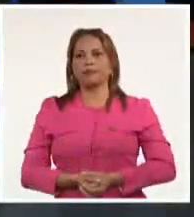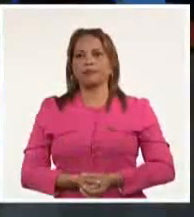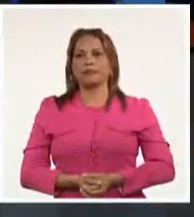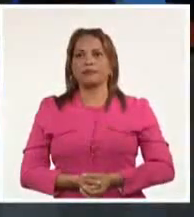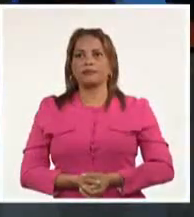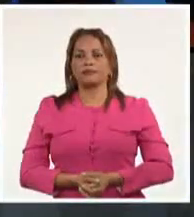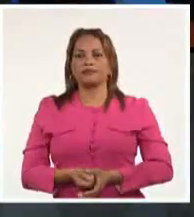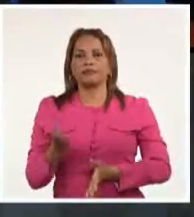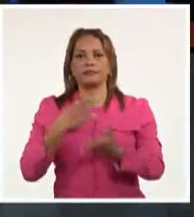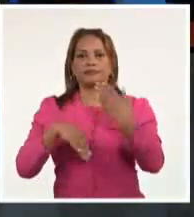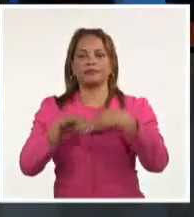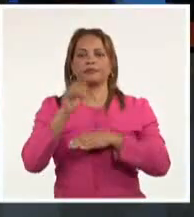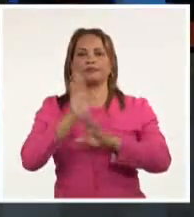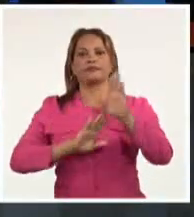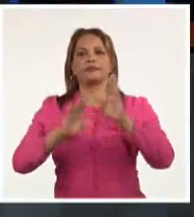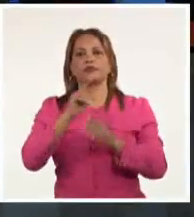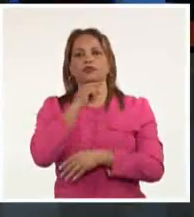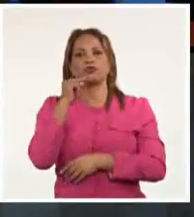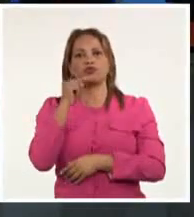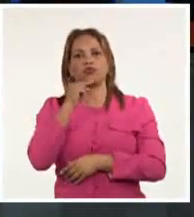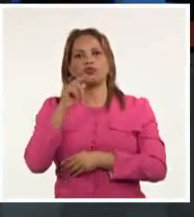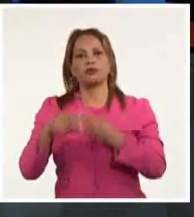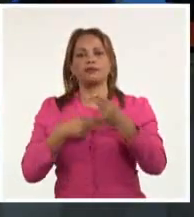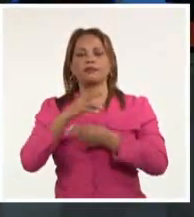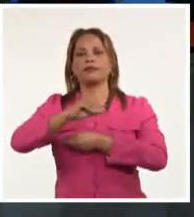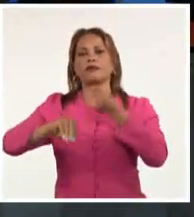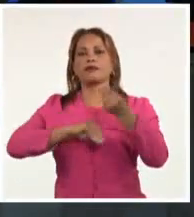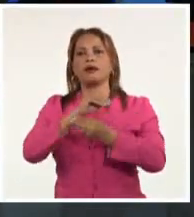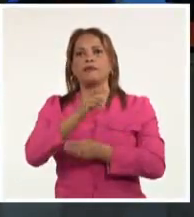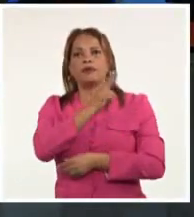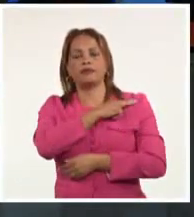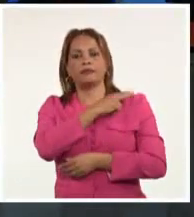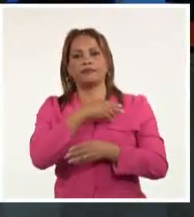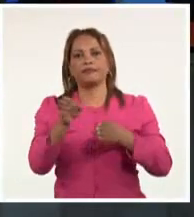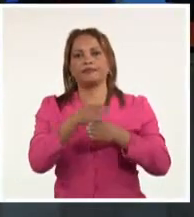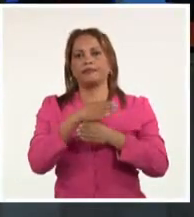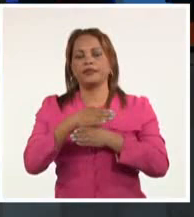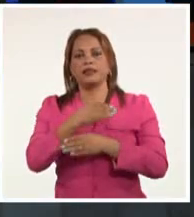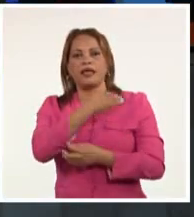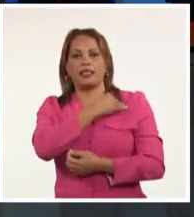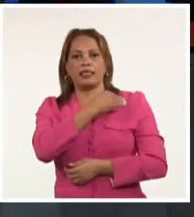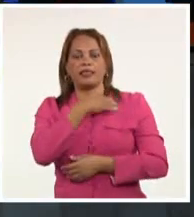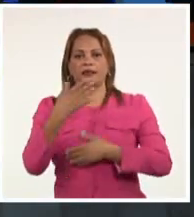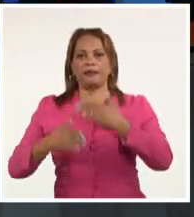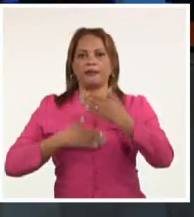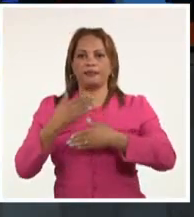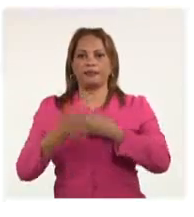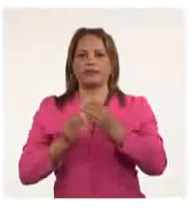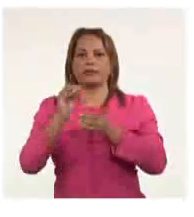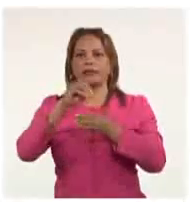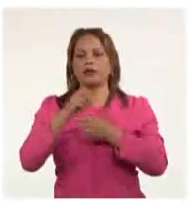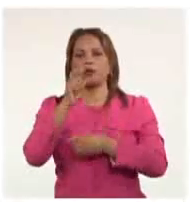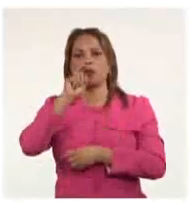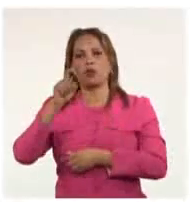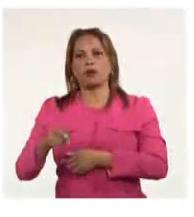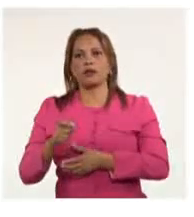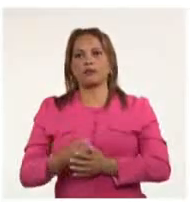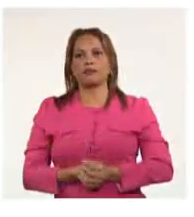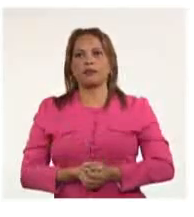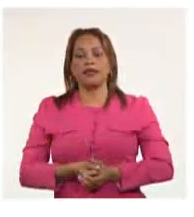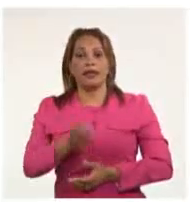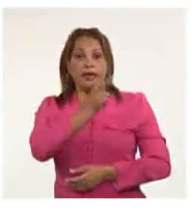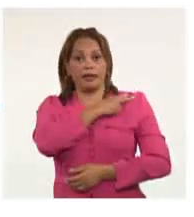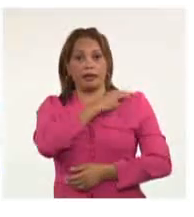El Ministerio de Defensa de Rusia realizó cambios en la dirección de sus actividades militares en Ucrania. El general Valery Gerasimov, actual